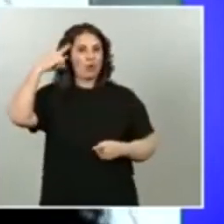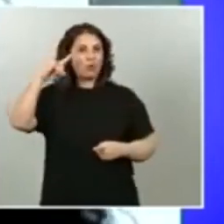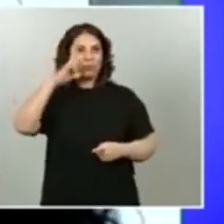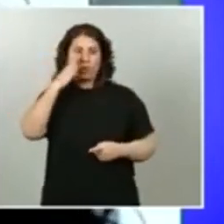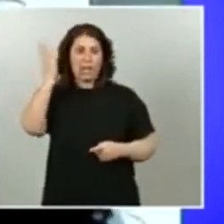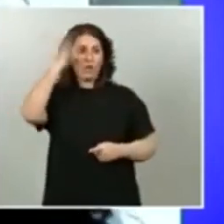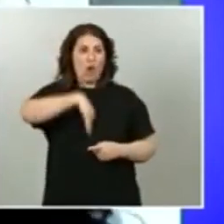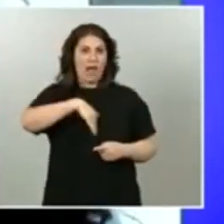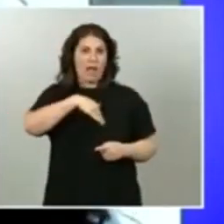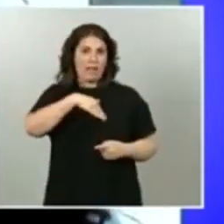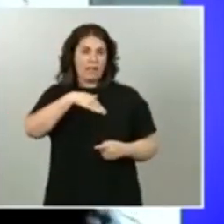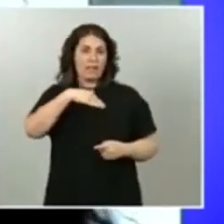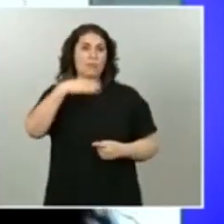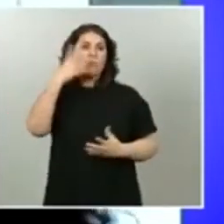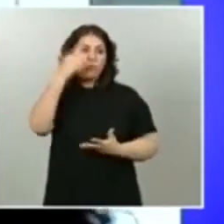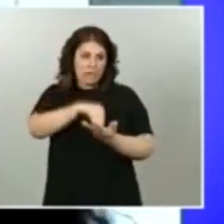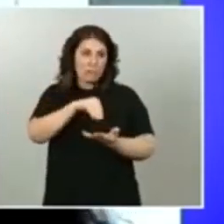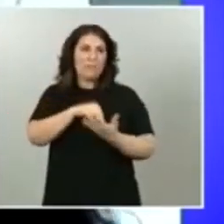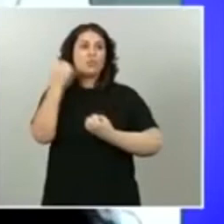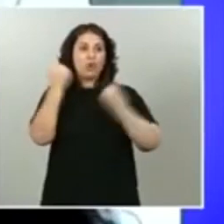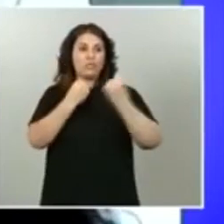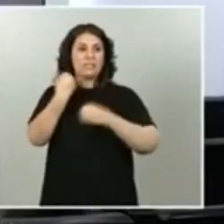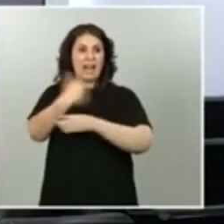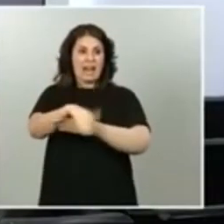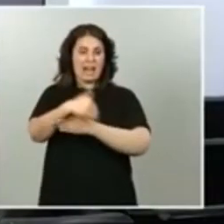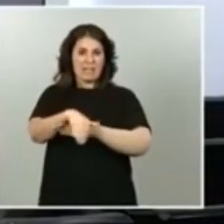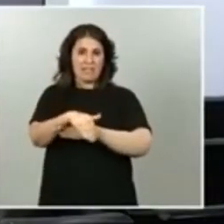calle desde el Estado bajo la protección internacional